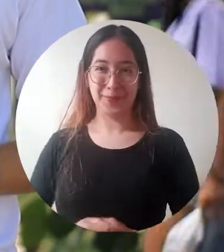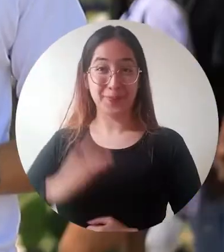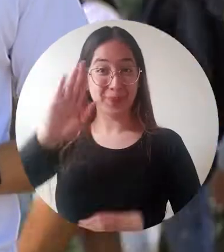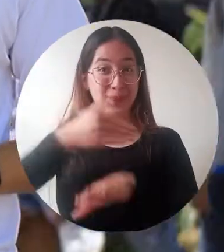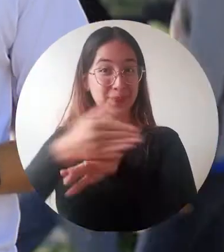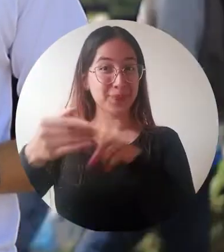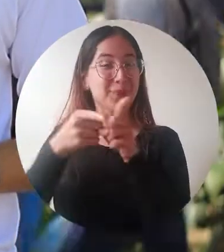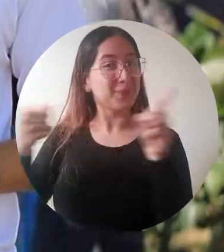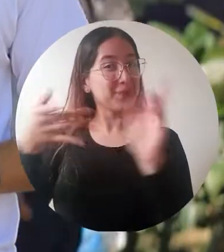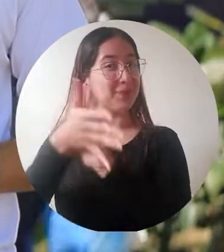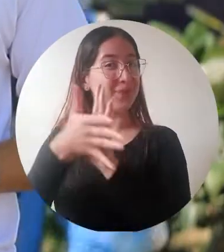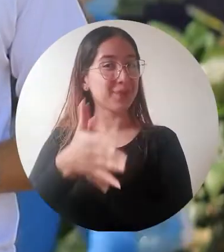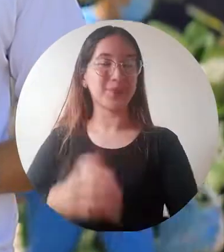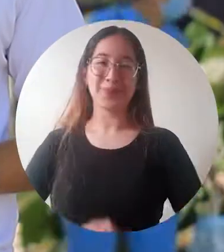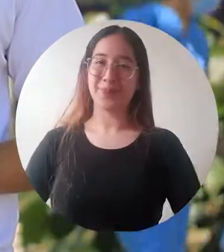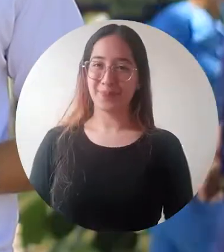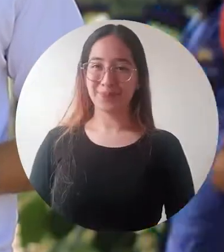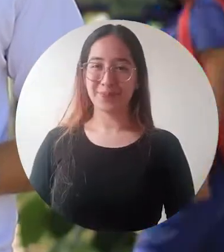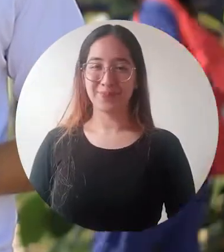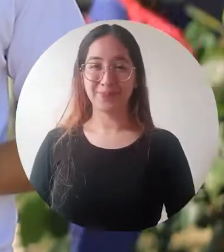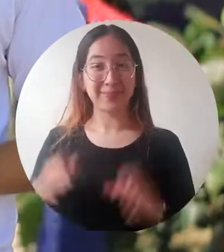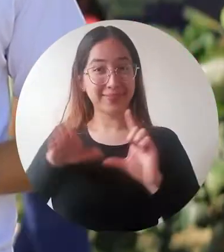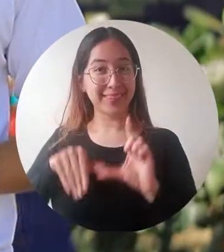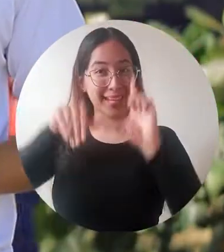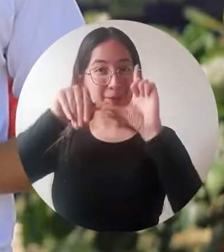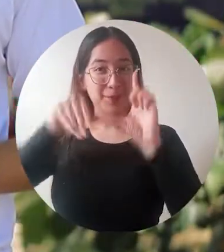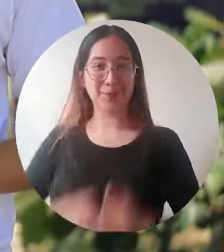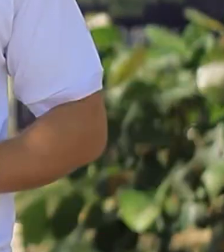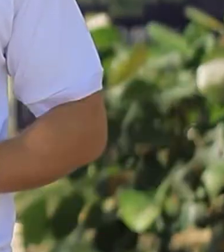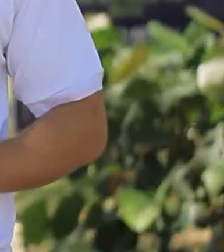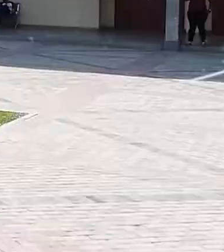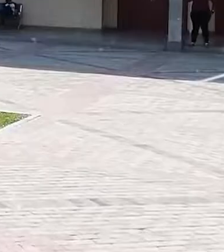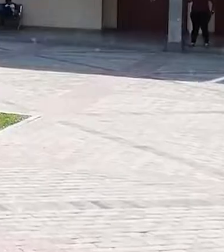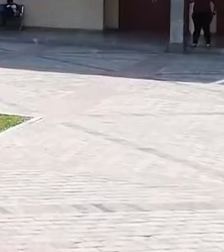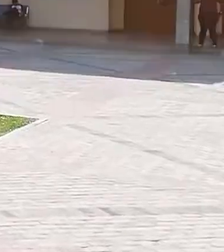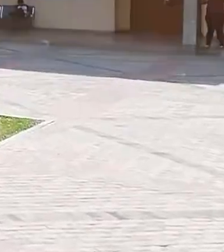Ya regresamos con más sobre UniMagdalena, aquí en el Campus TV.